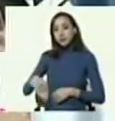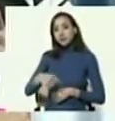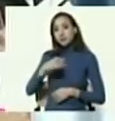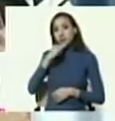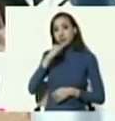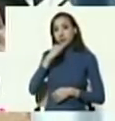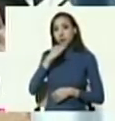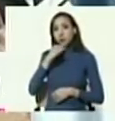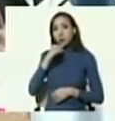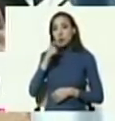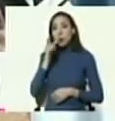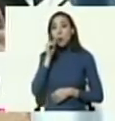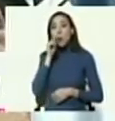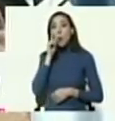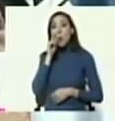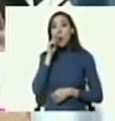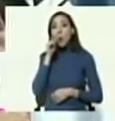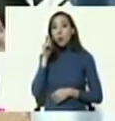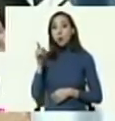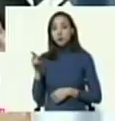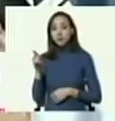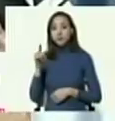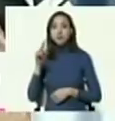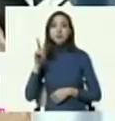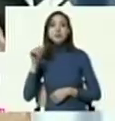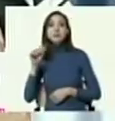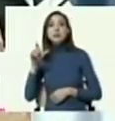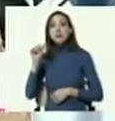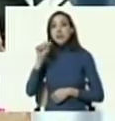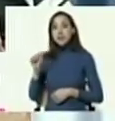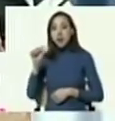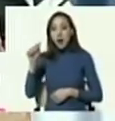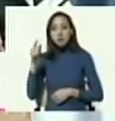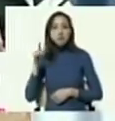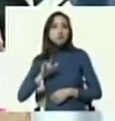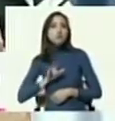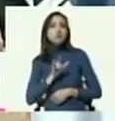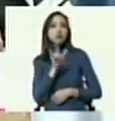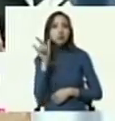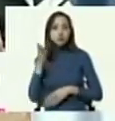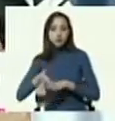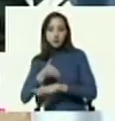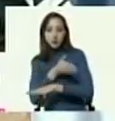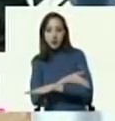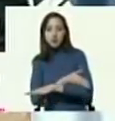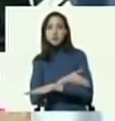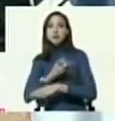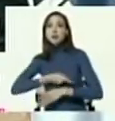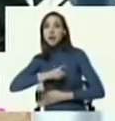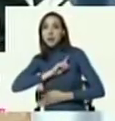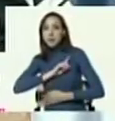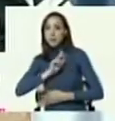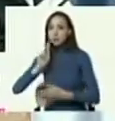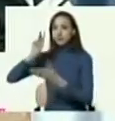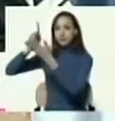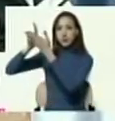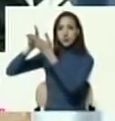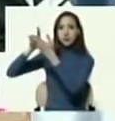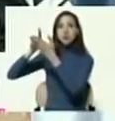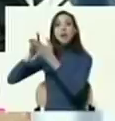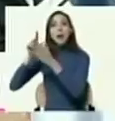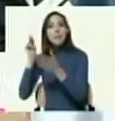Joandri Chacín Balsa, que había viajado días antes a Madrid, participa de la misma red de